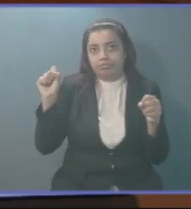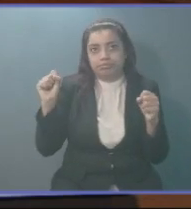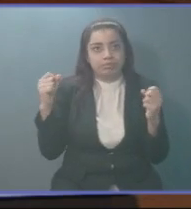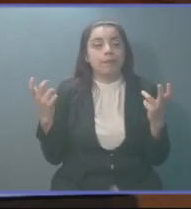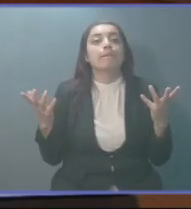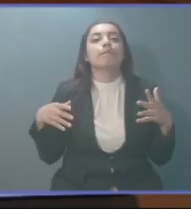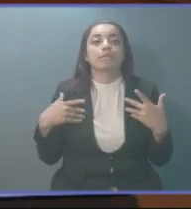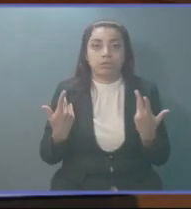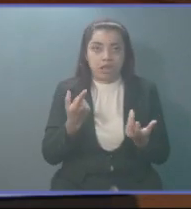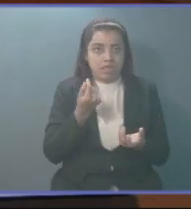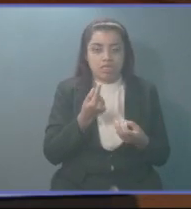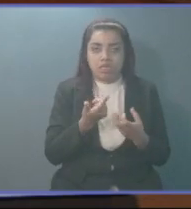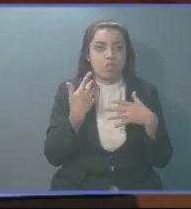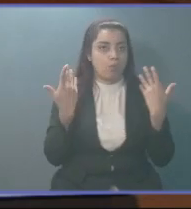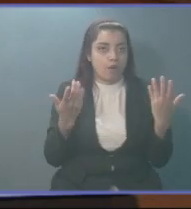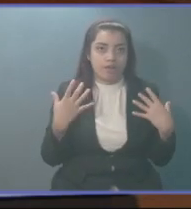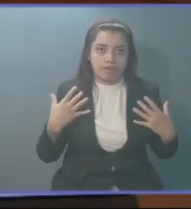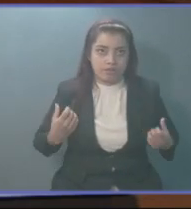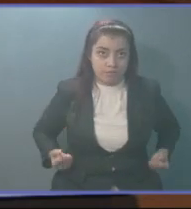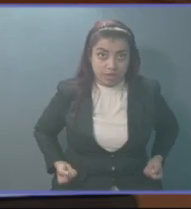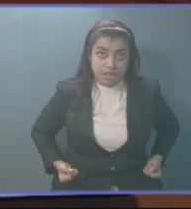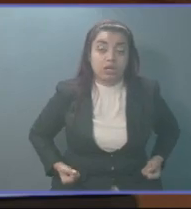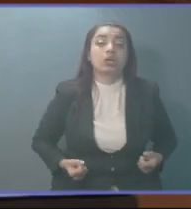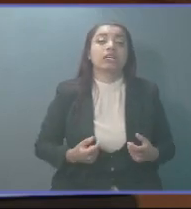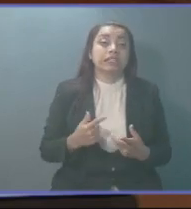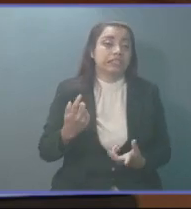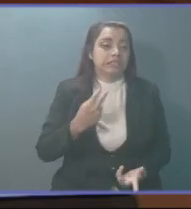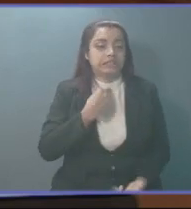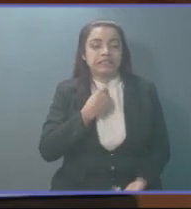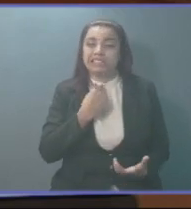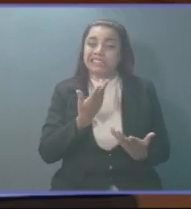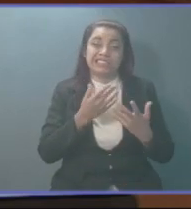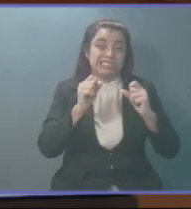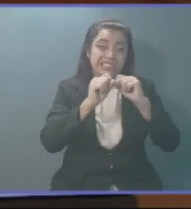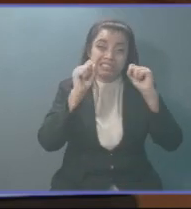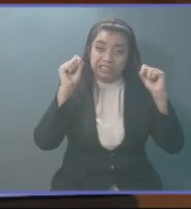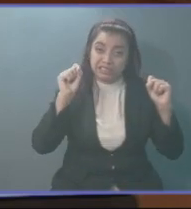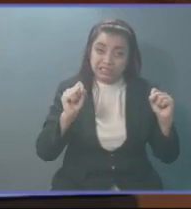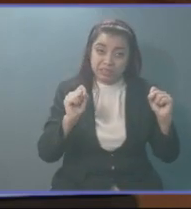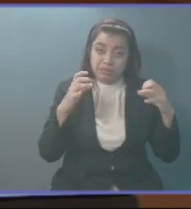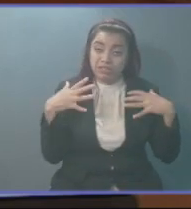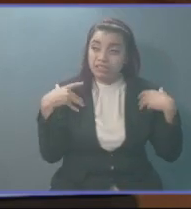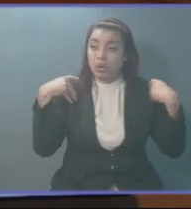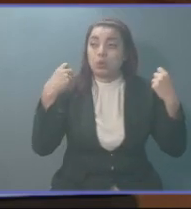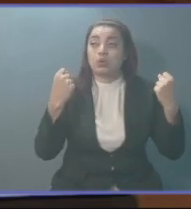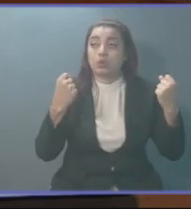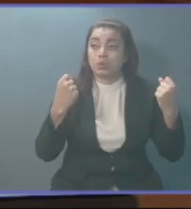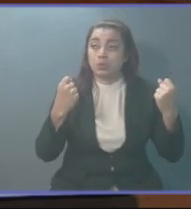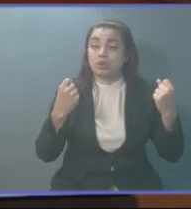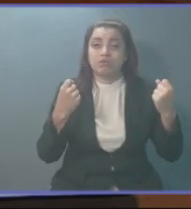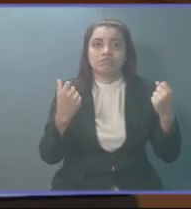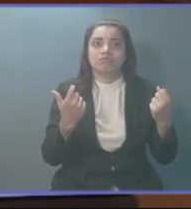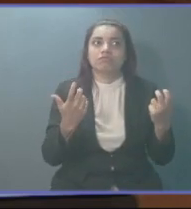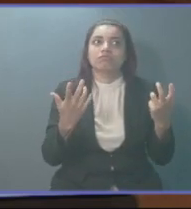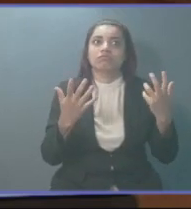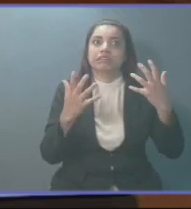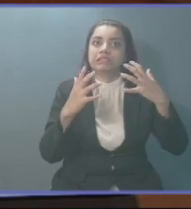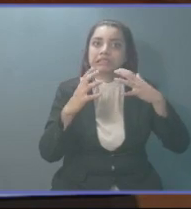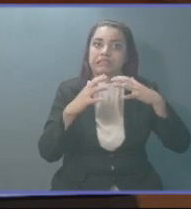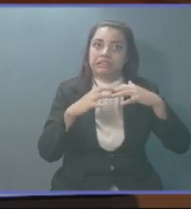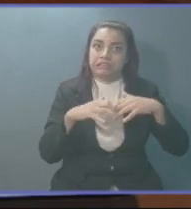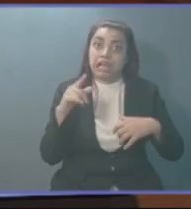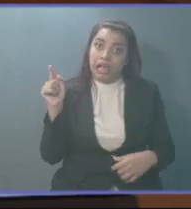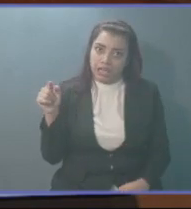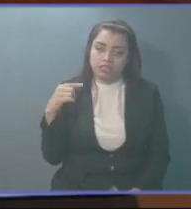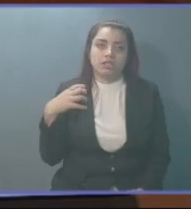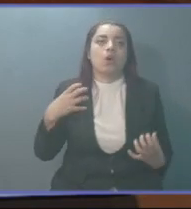sobrellevar esta pandemia con un sistema de salud más debilitado a propósito por este gobierno.